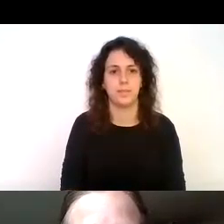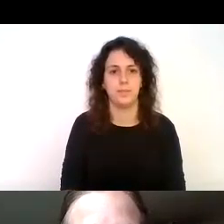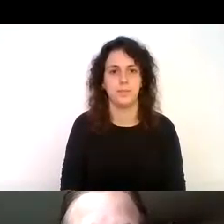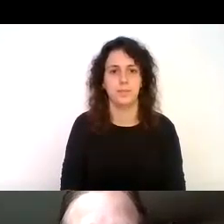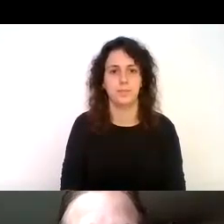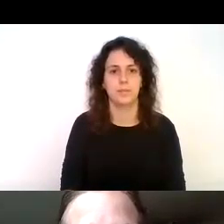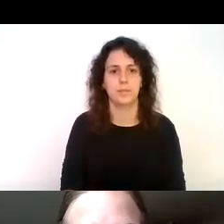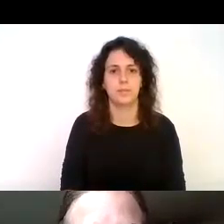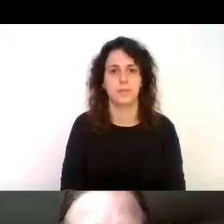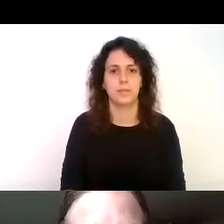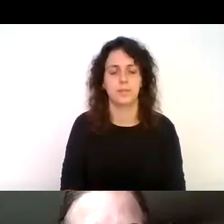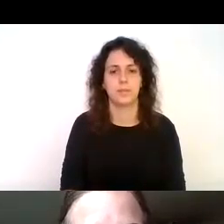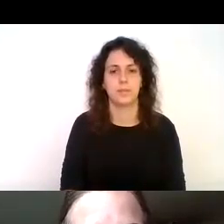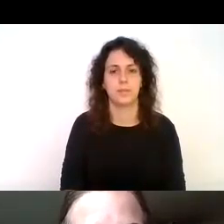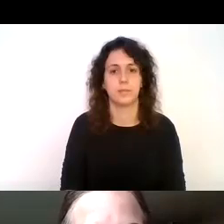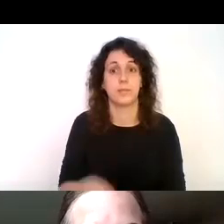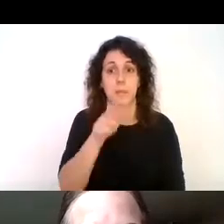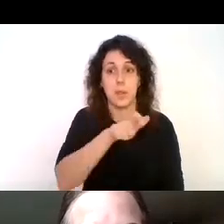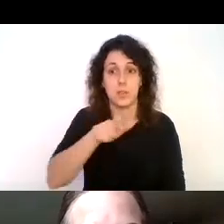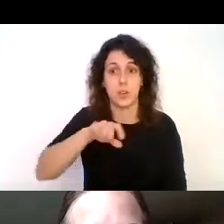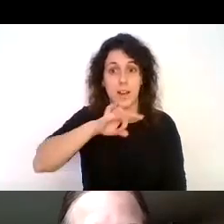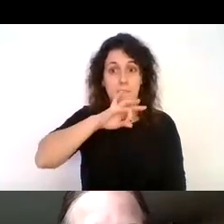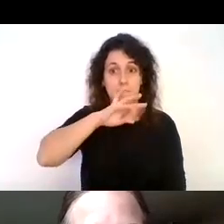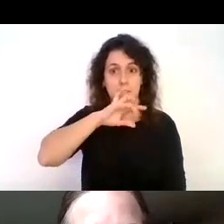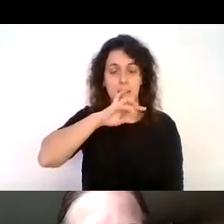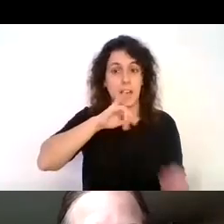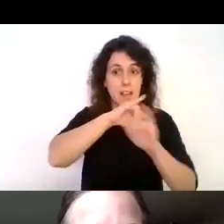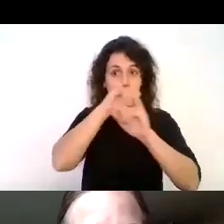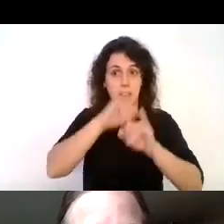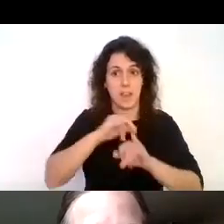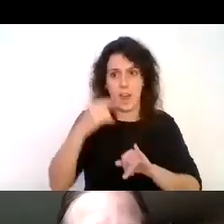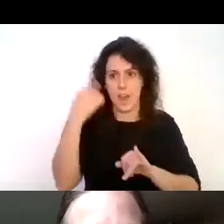la felicidad que se ve en la cara de de todos